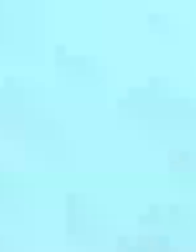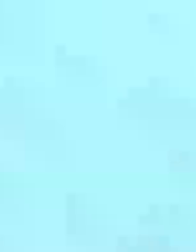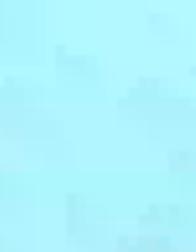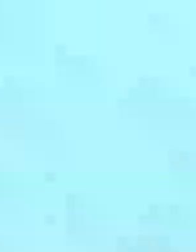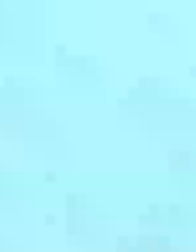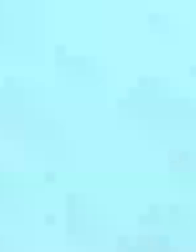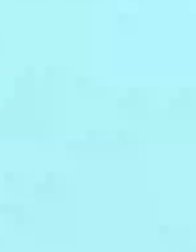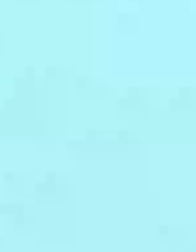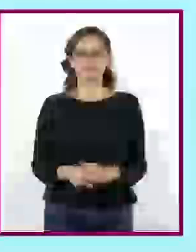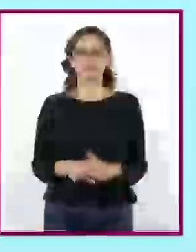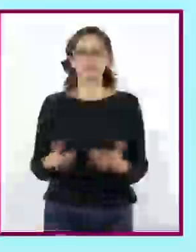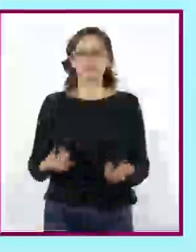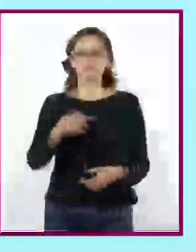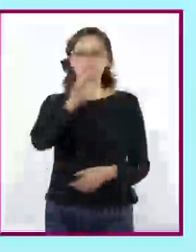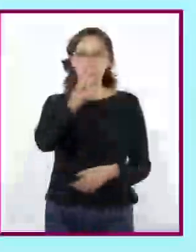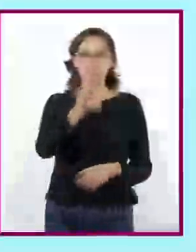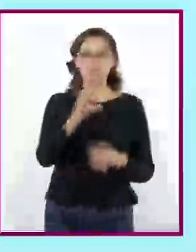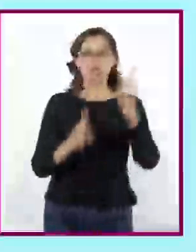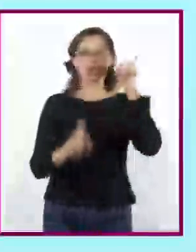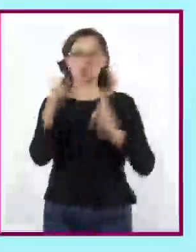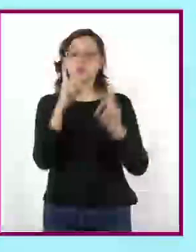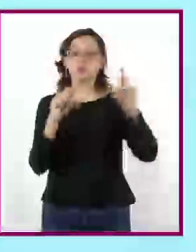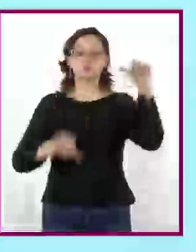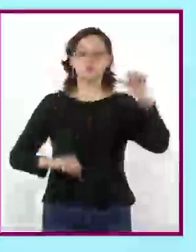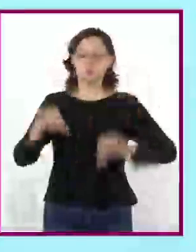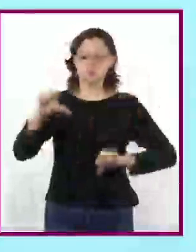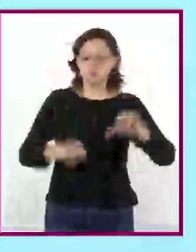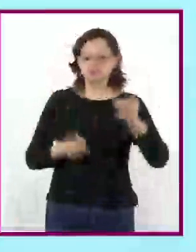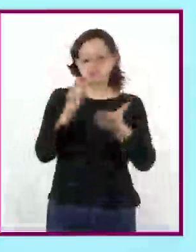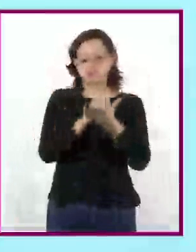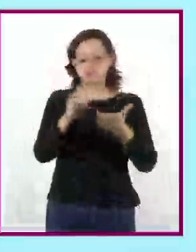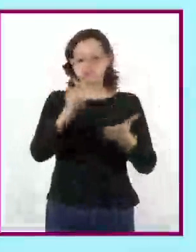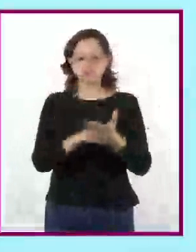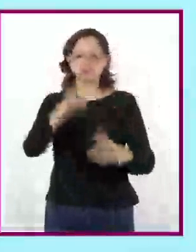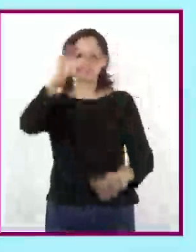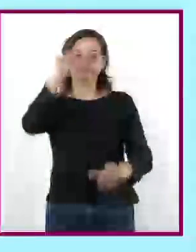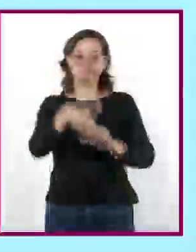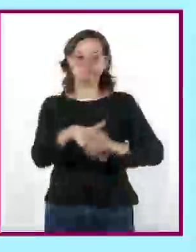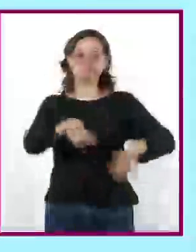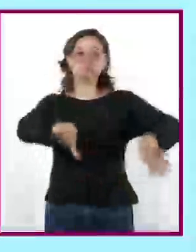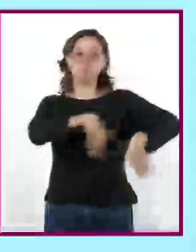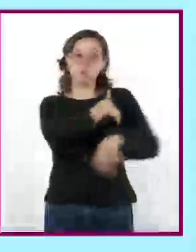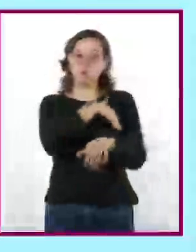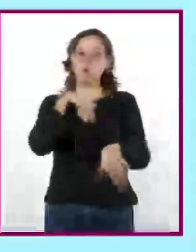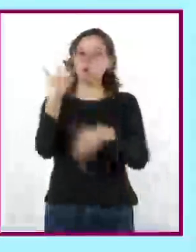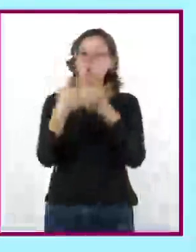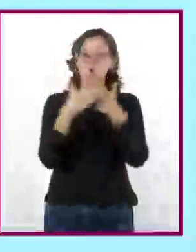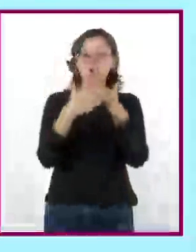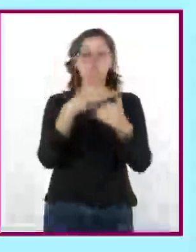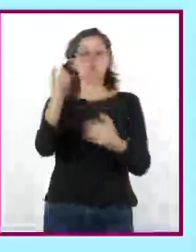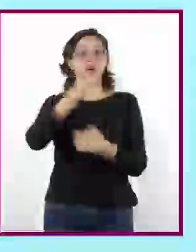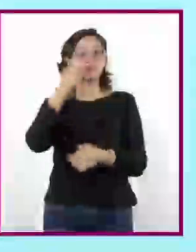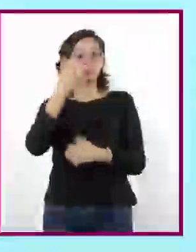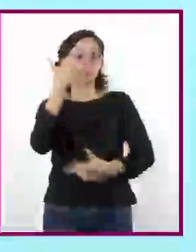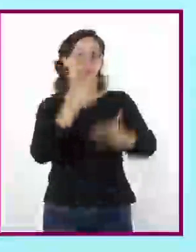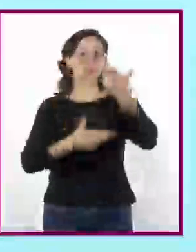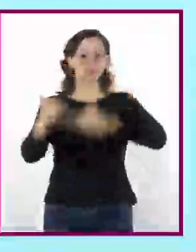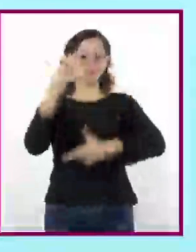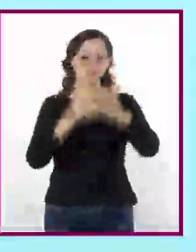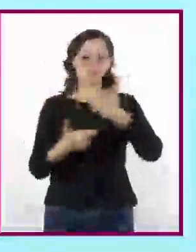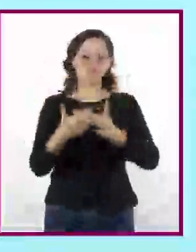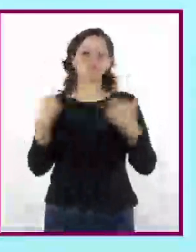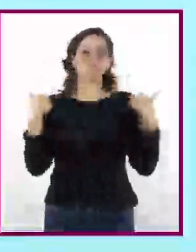Incorporen sus respuestas, dudas y actividades en la carpeta de experiencias para que cuando regresen a clases, las